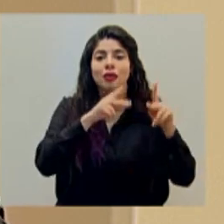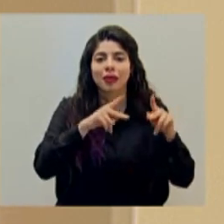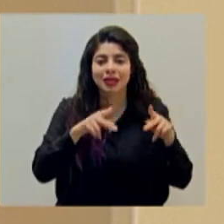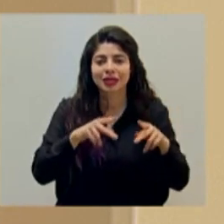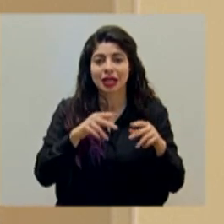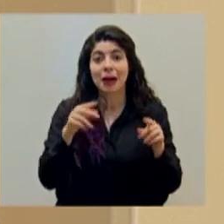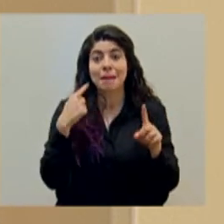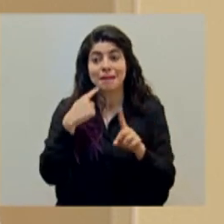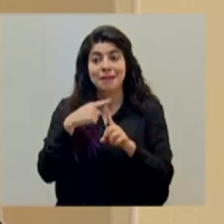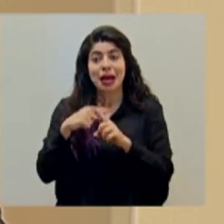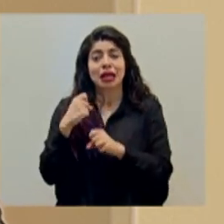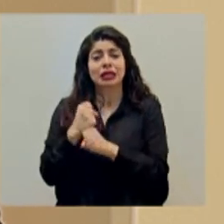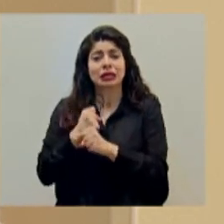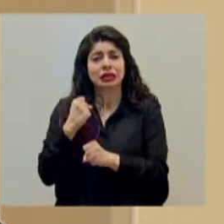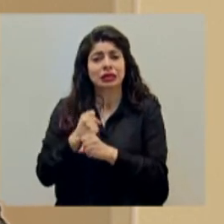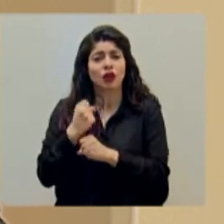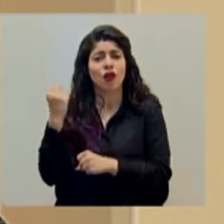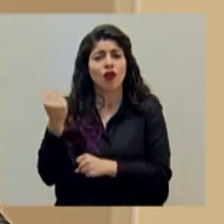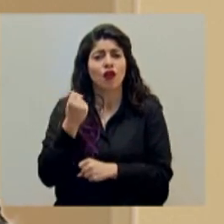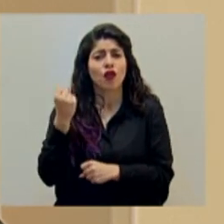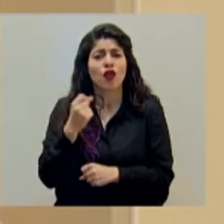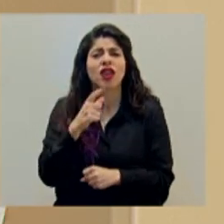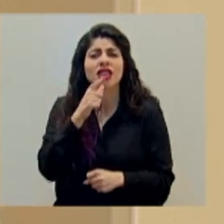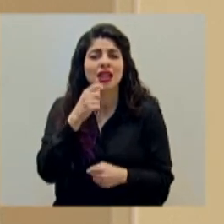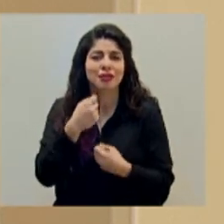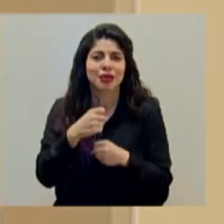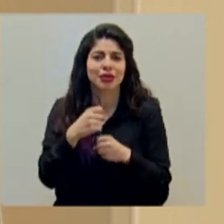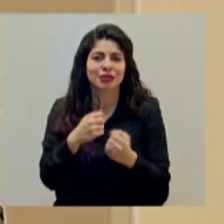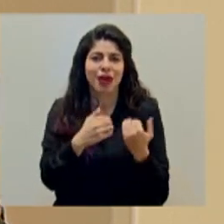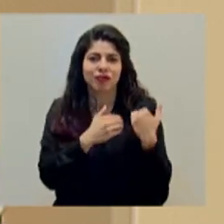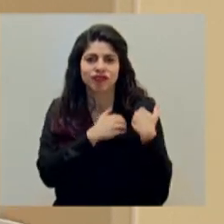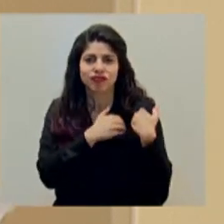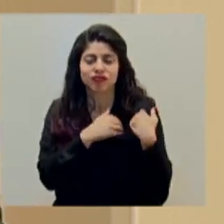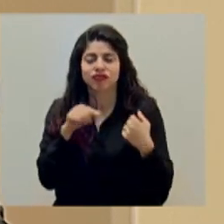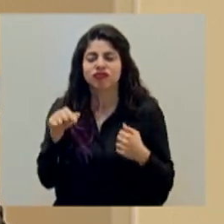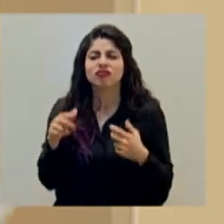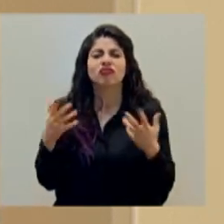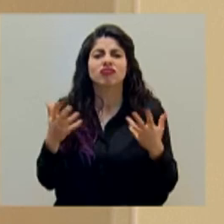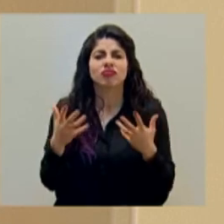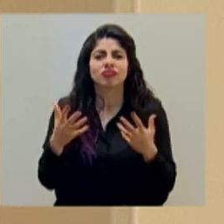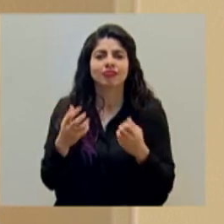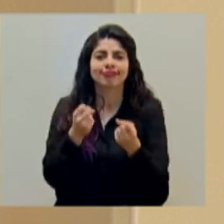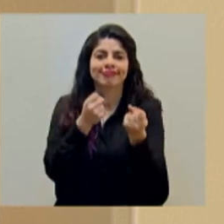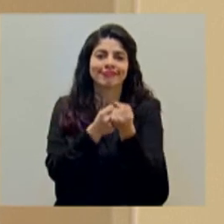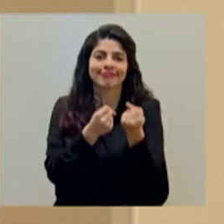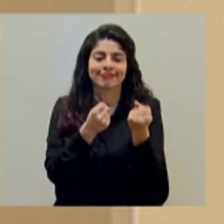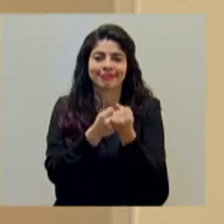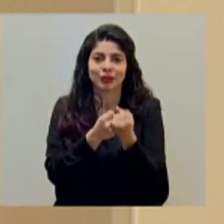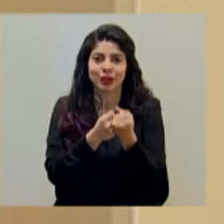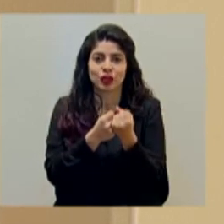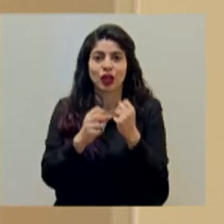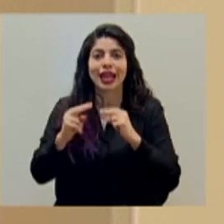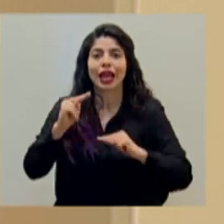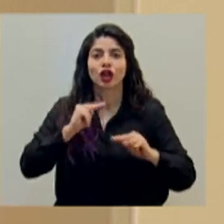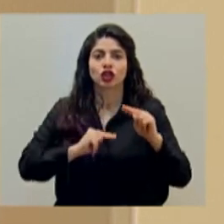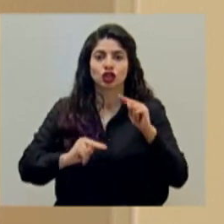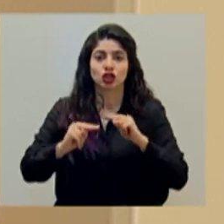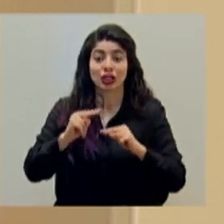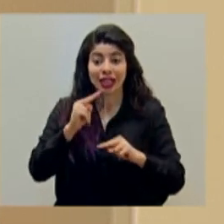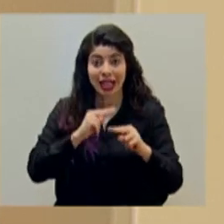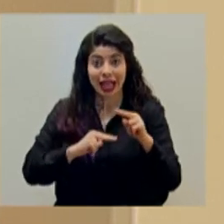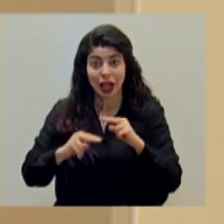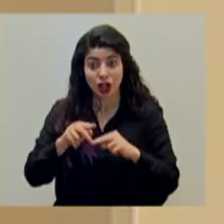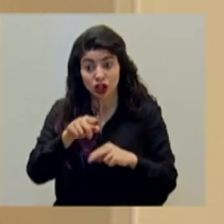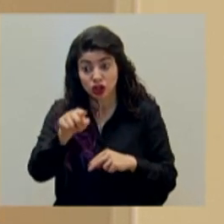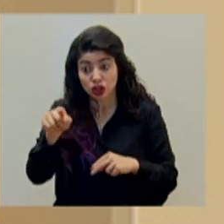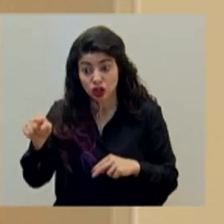fuerte que han venido desarrollando las diferentes municipalidades en el apoyo a los negocios que ya se han sumado